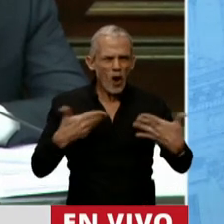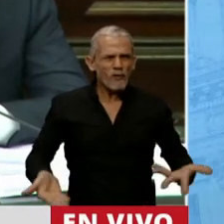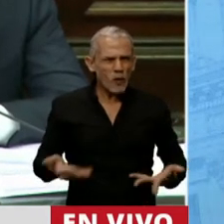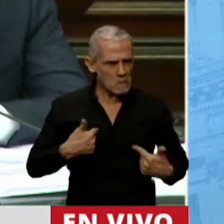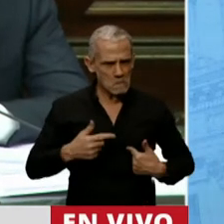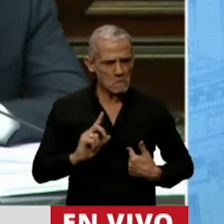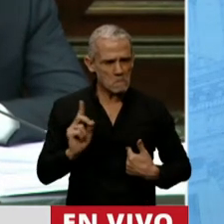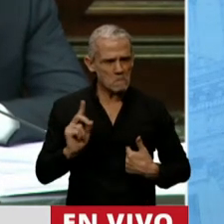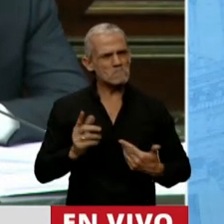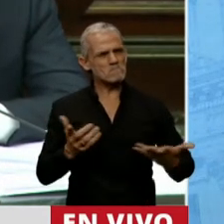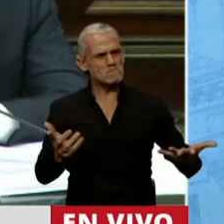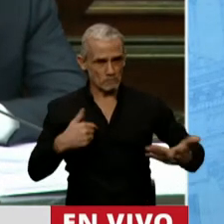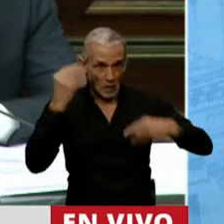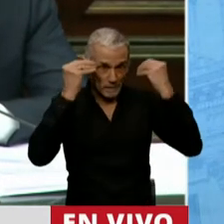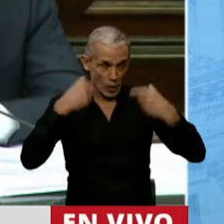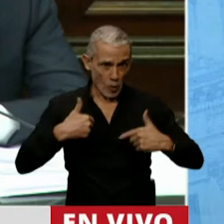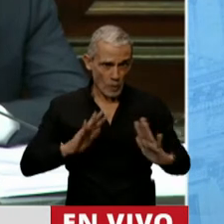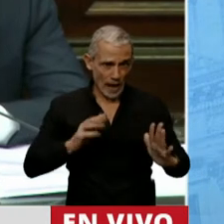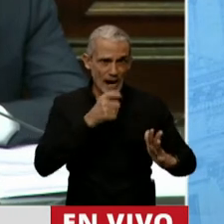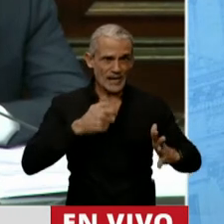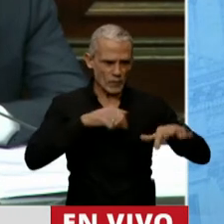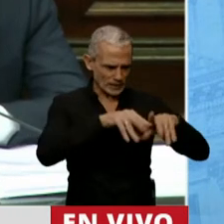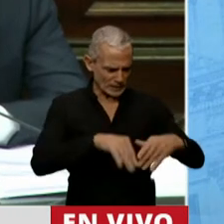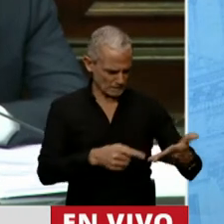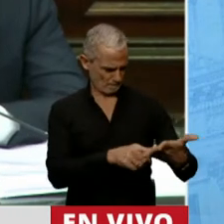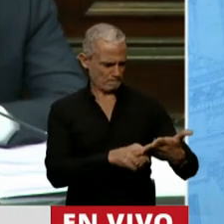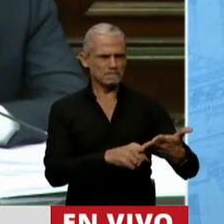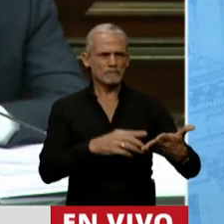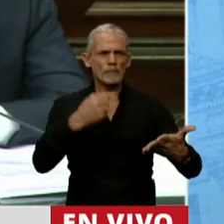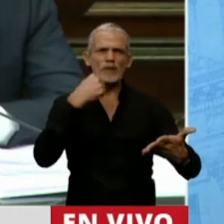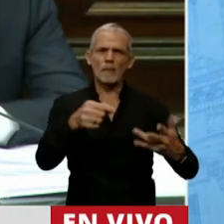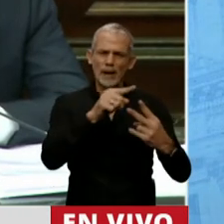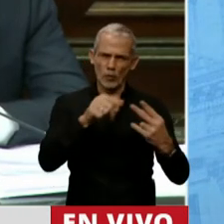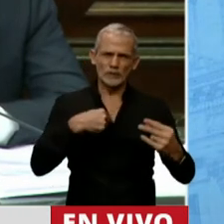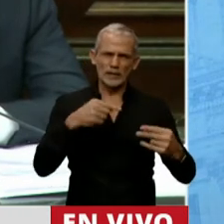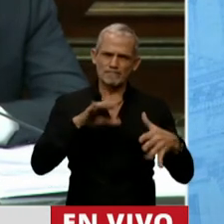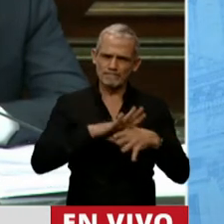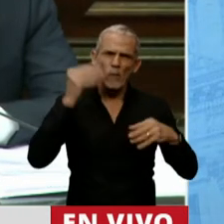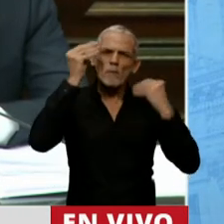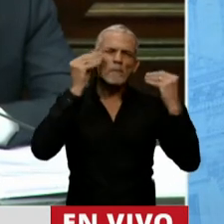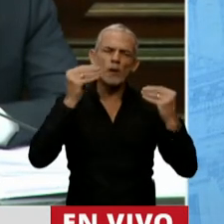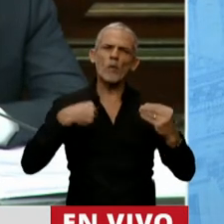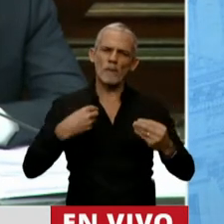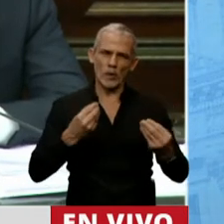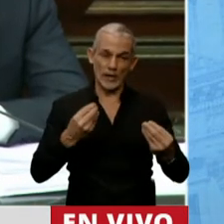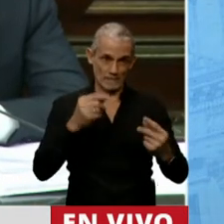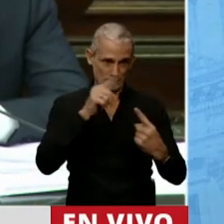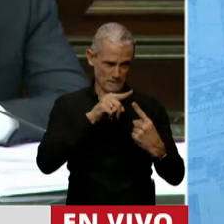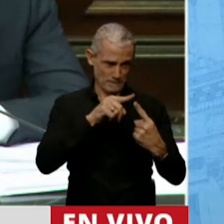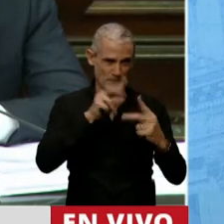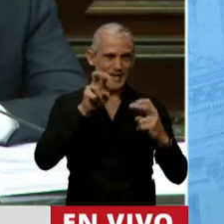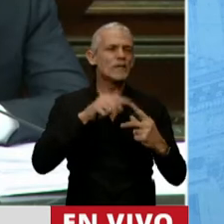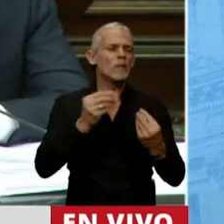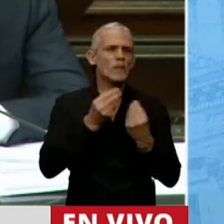me da, me preocupa. Y aquí comparto entonces las preguntas específicas de por qué esto me preocupa. La primera cuestión